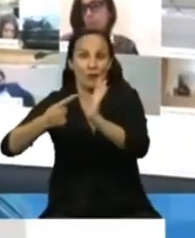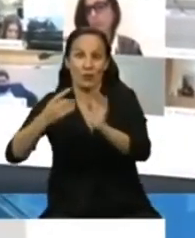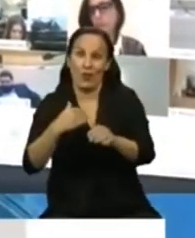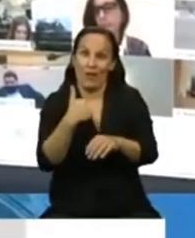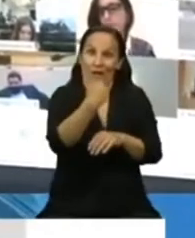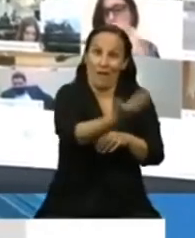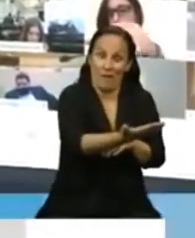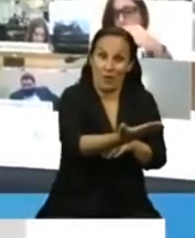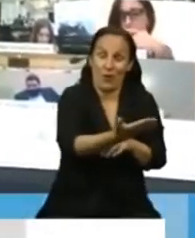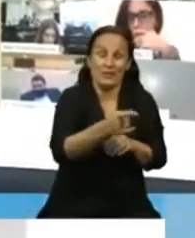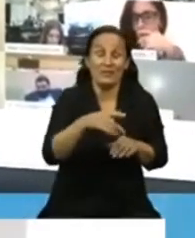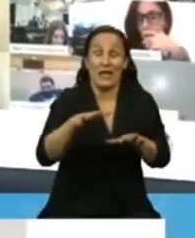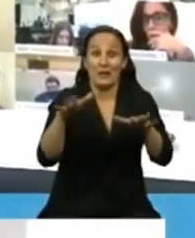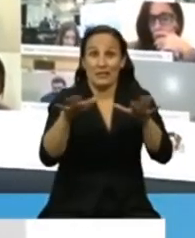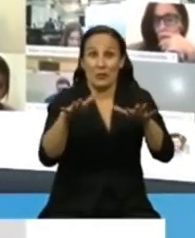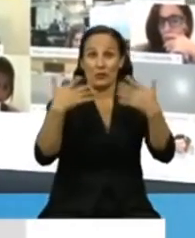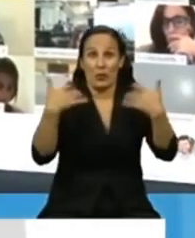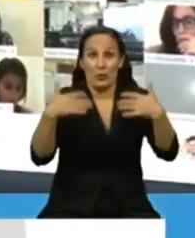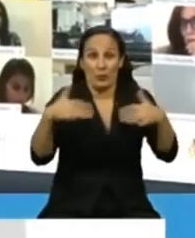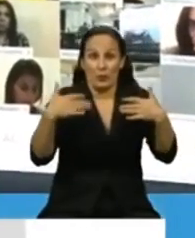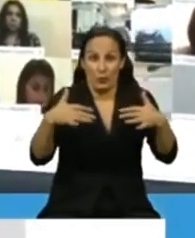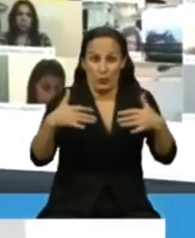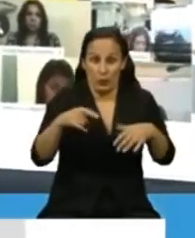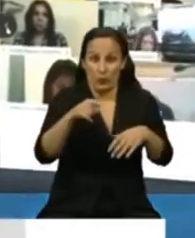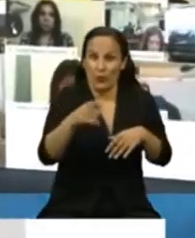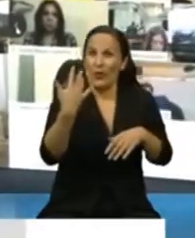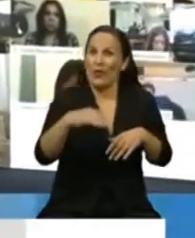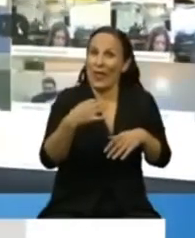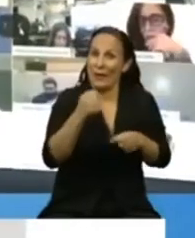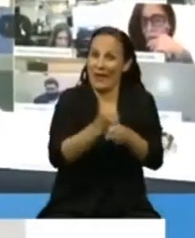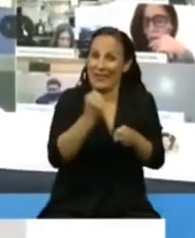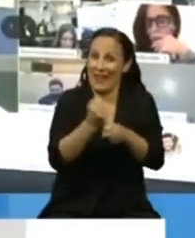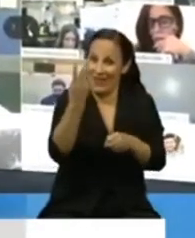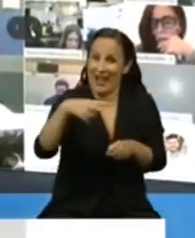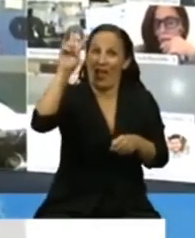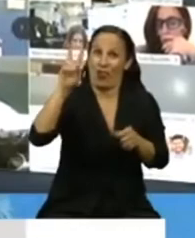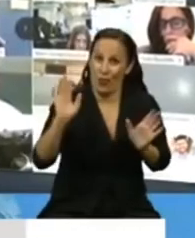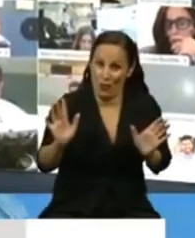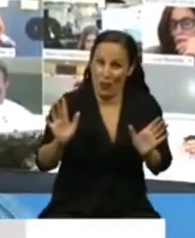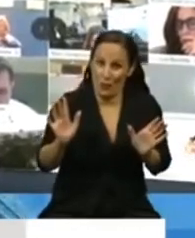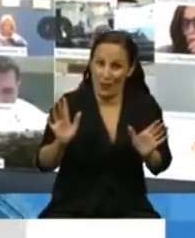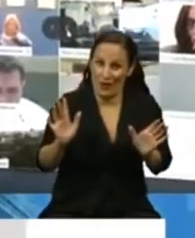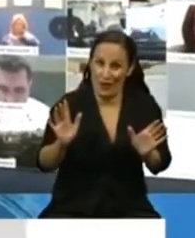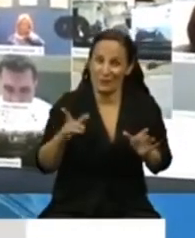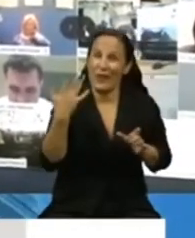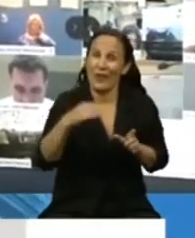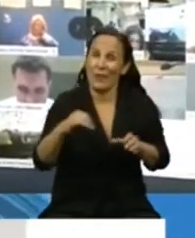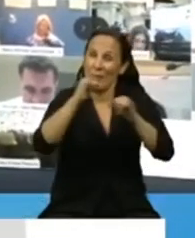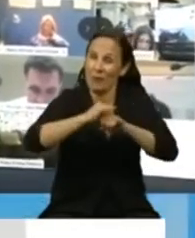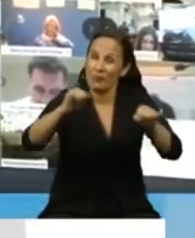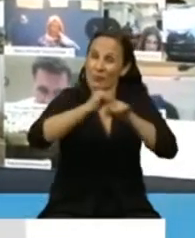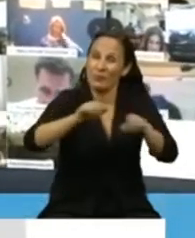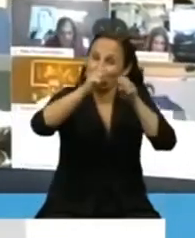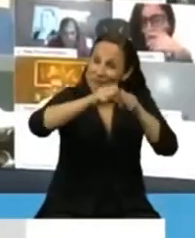la preocupación es enorme. Entonces tenemos que redoblar los esfuerzos, tenemos que seguir generando conciencia en la comunidad